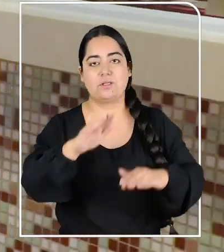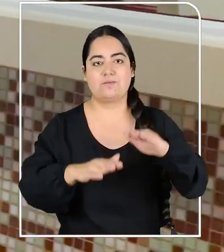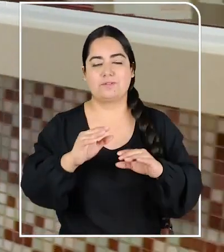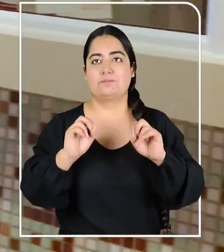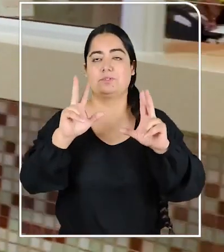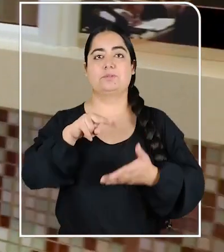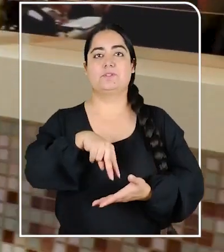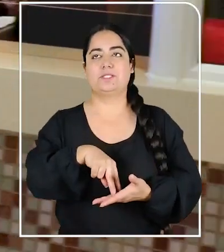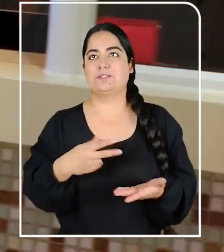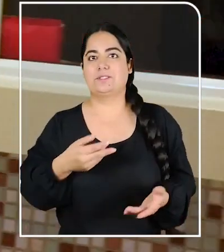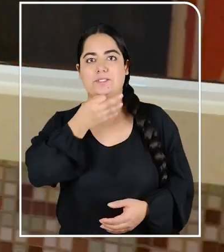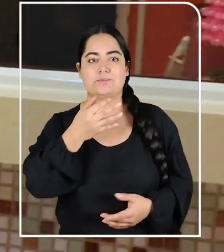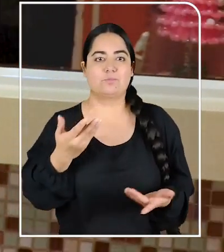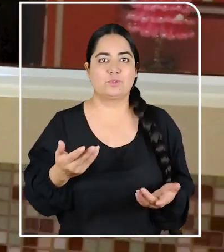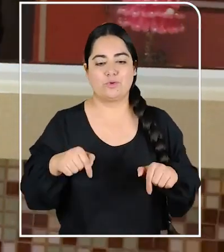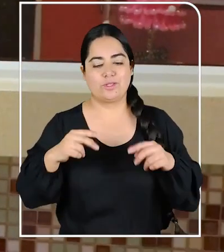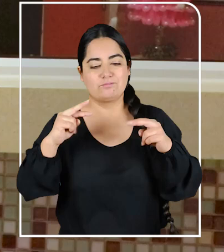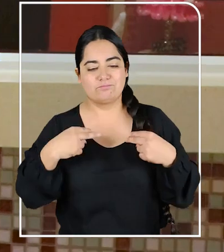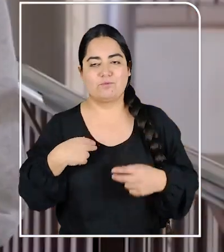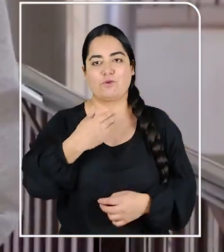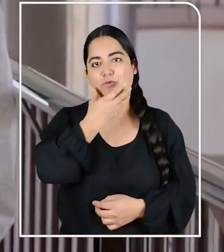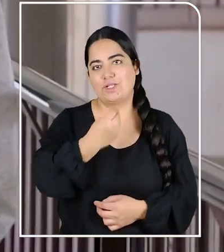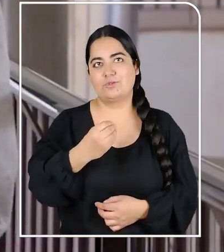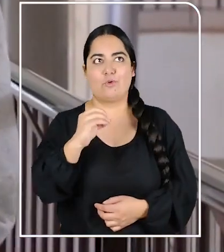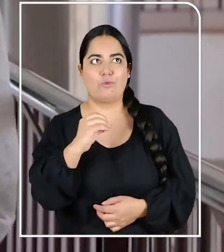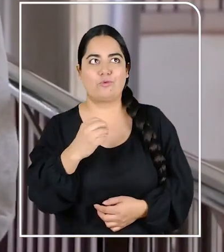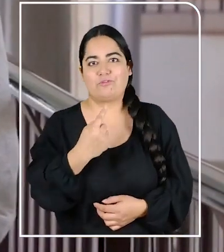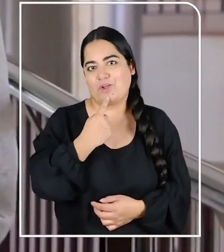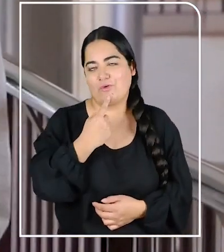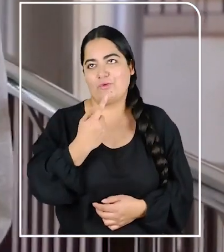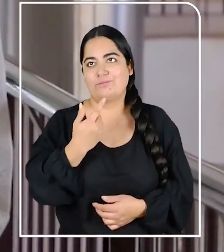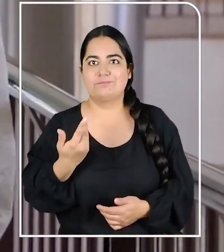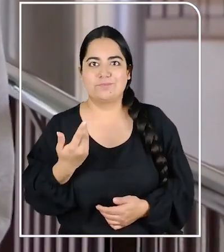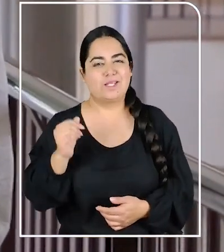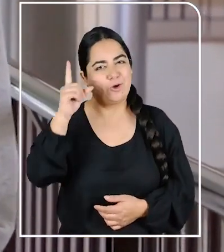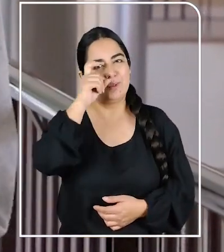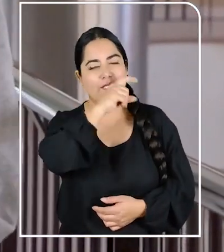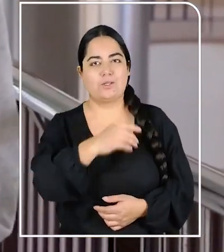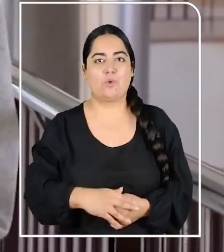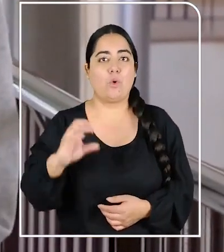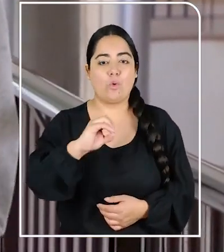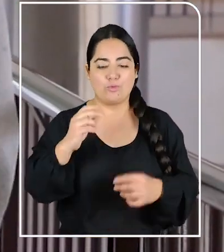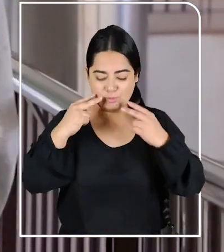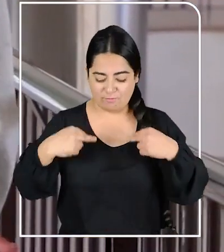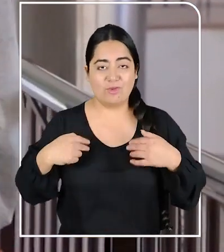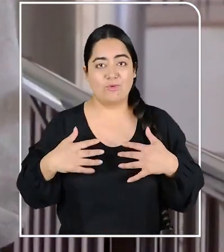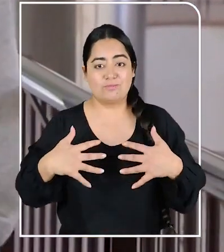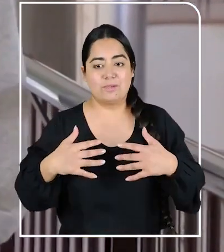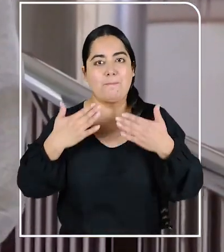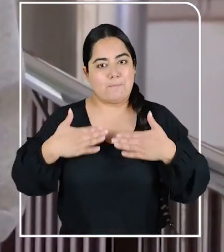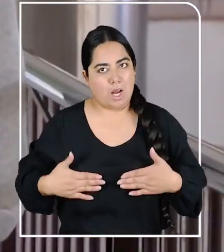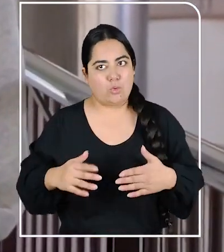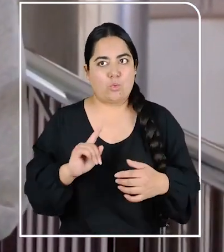Es difícil igual a veces levantarse y decir como, pucha hoy día me veo bonito o hoy día me veo feo, es complicado o me veo